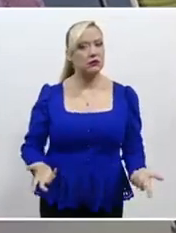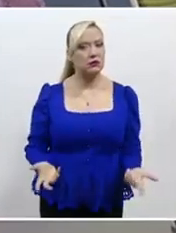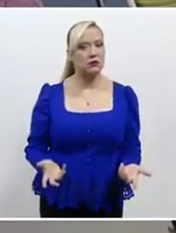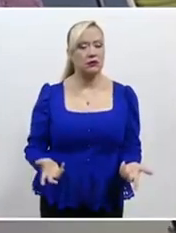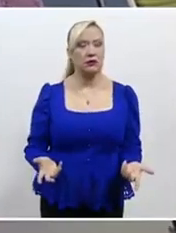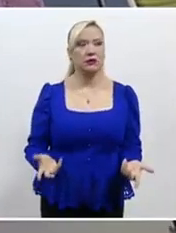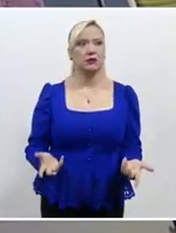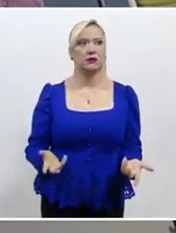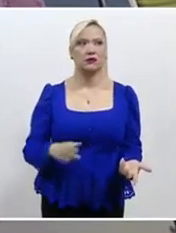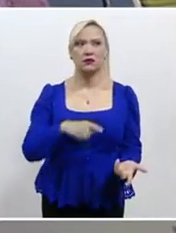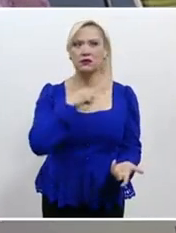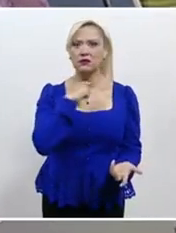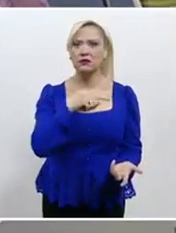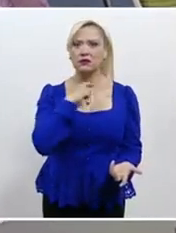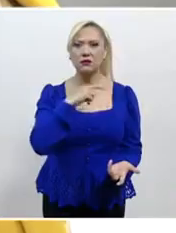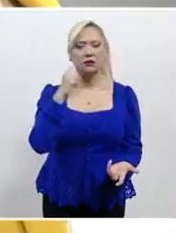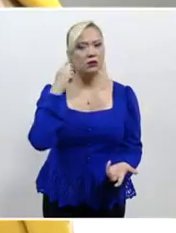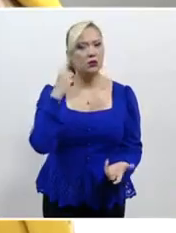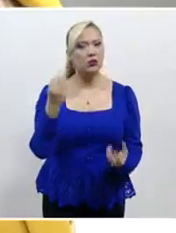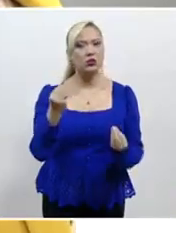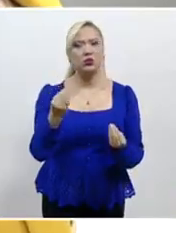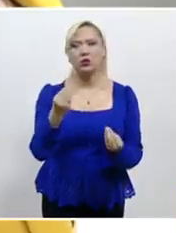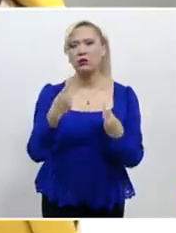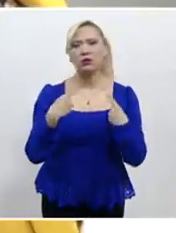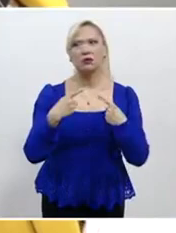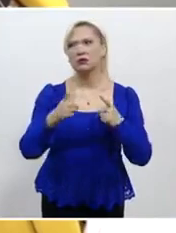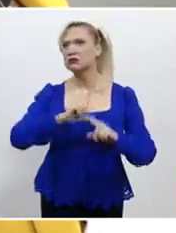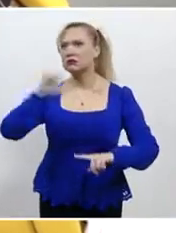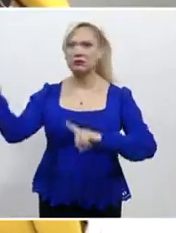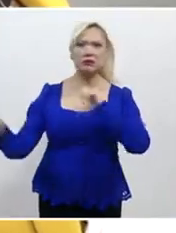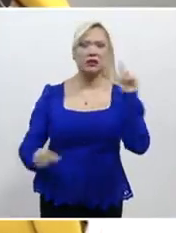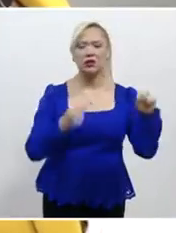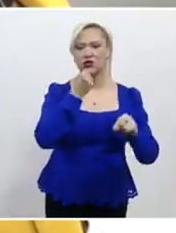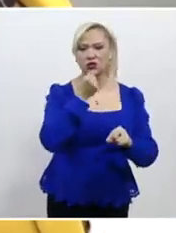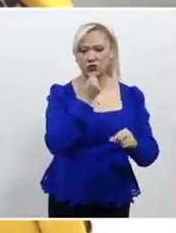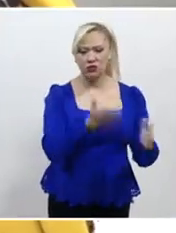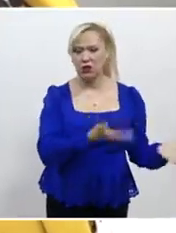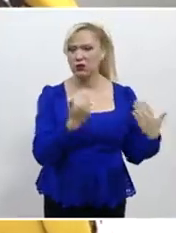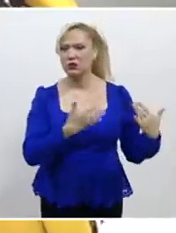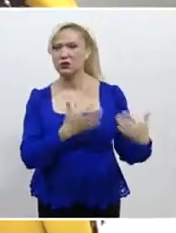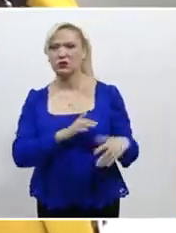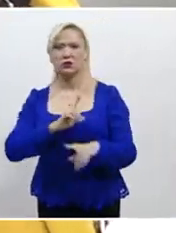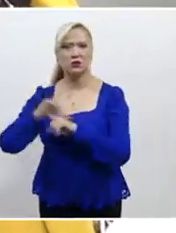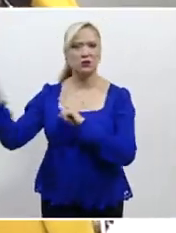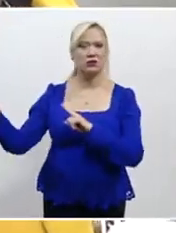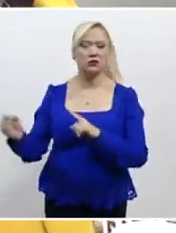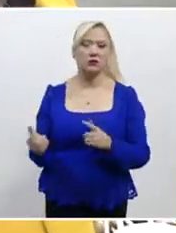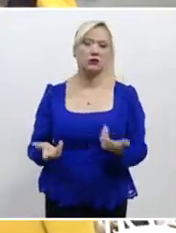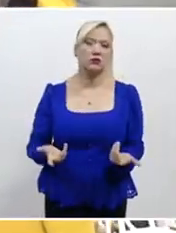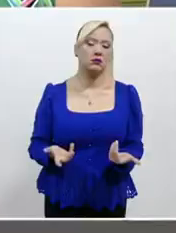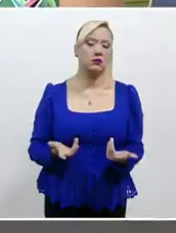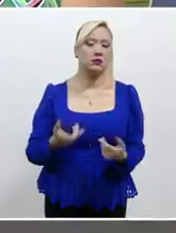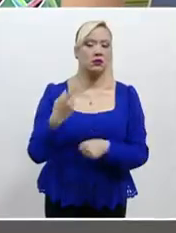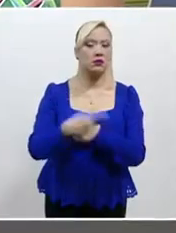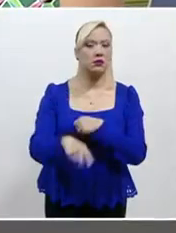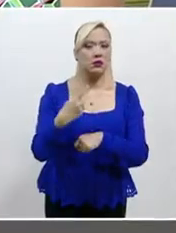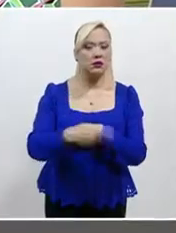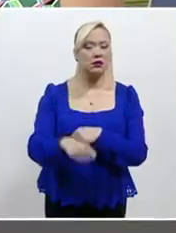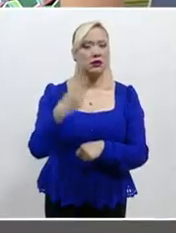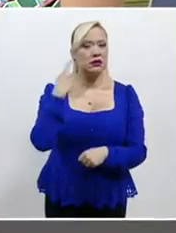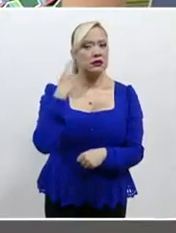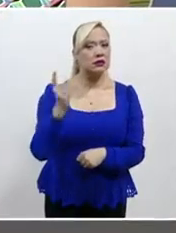generado un incremento de casos de desplazamiento forzado de niñas, niños y adolescentes. Resaltaron los factores de riesgo que están